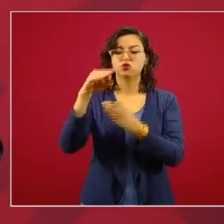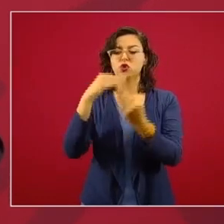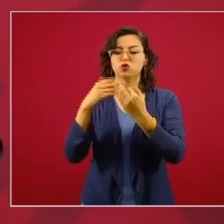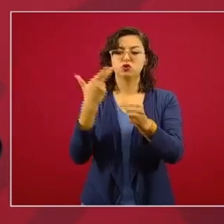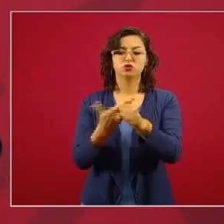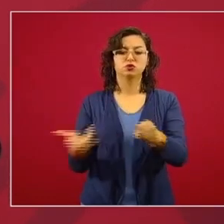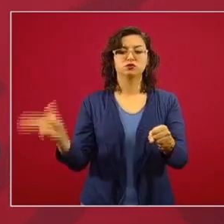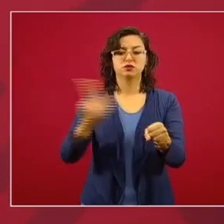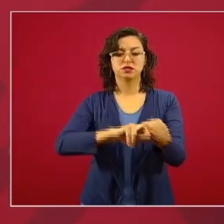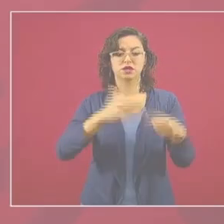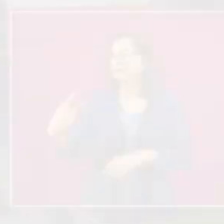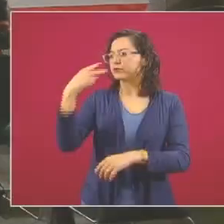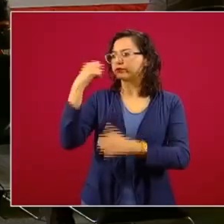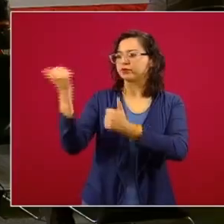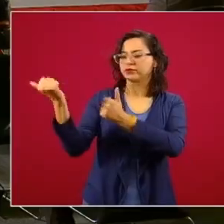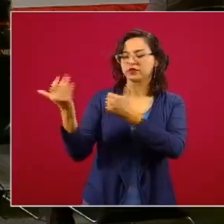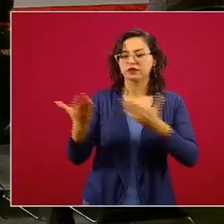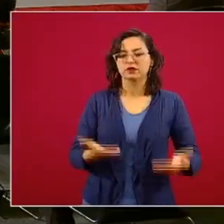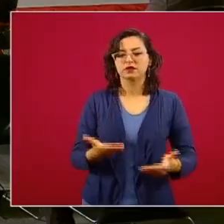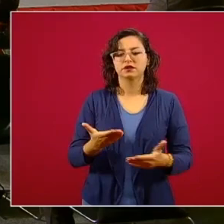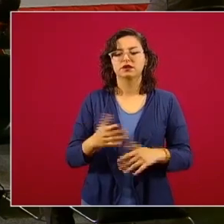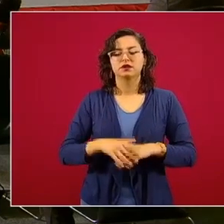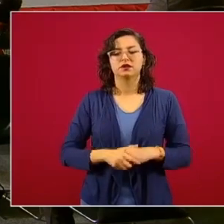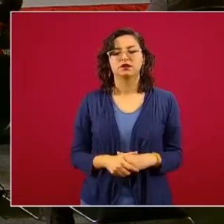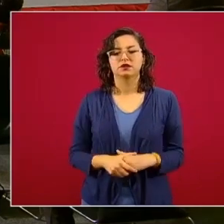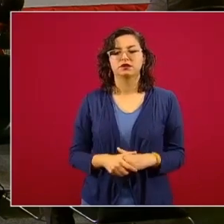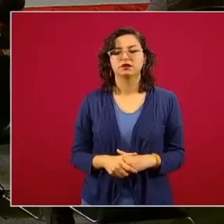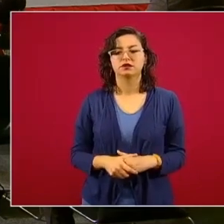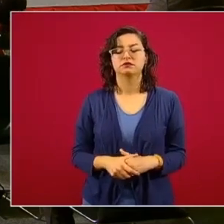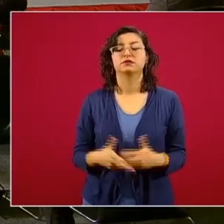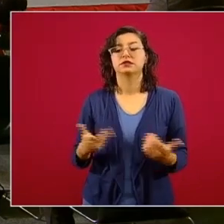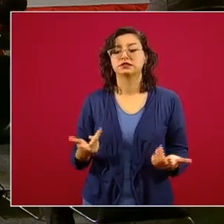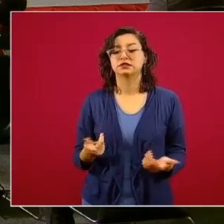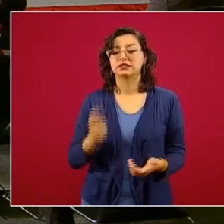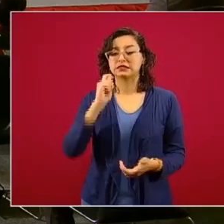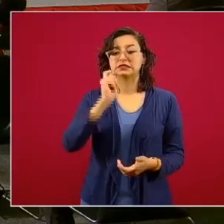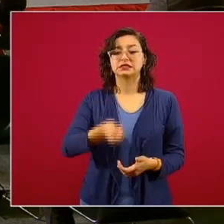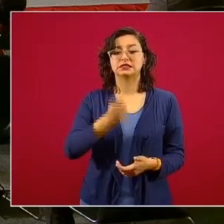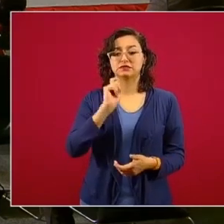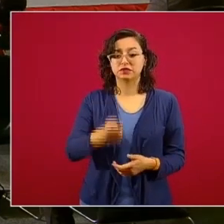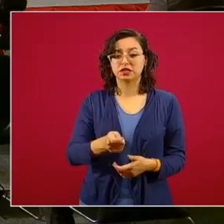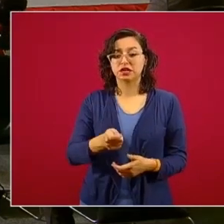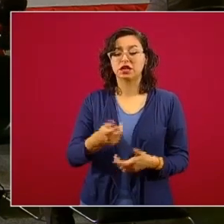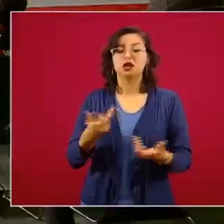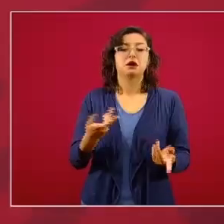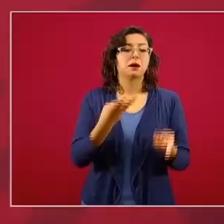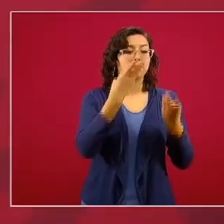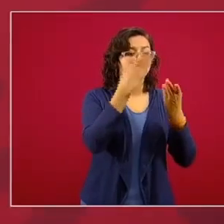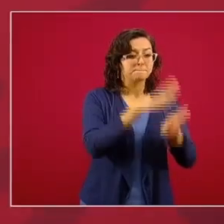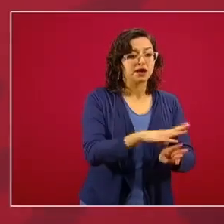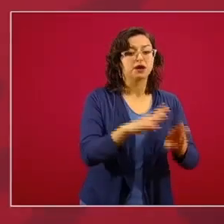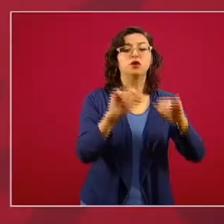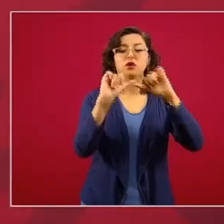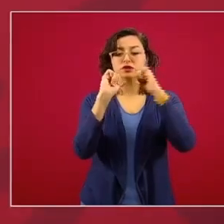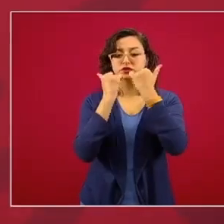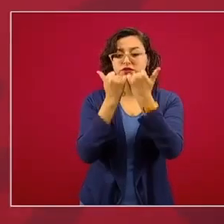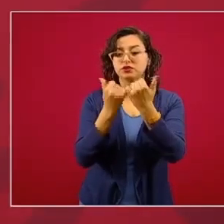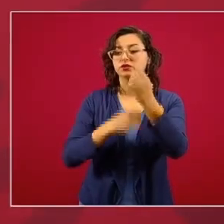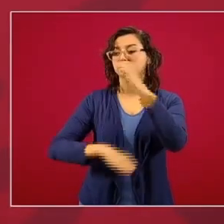haciendo frente al COVID-19. De lo que se trata es sociedad civil, instituciones bancarias, empresas,